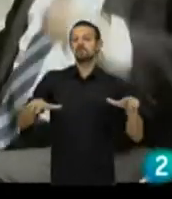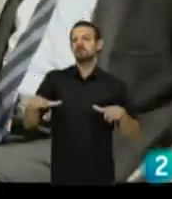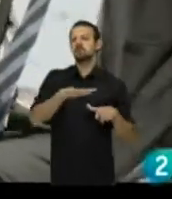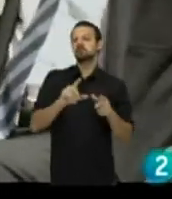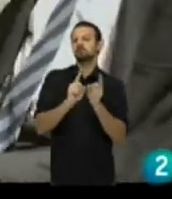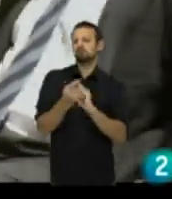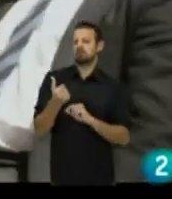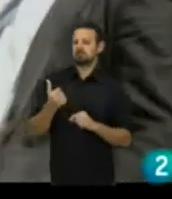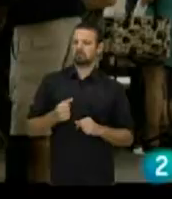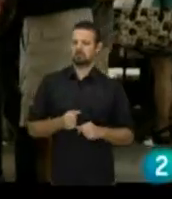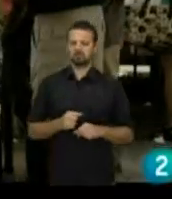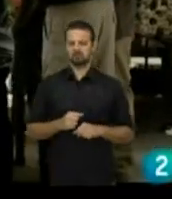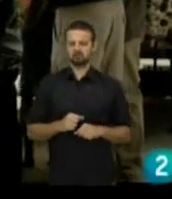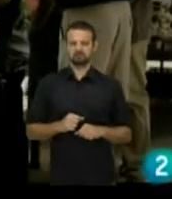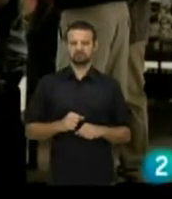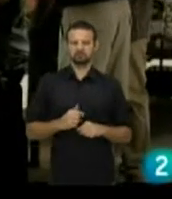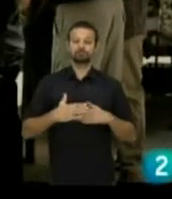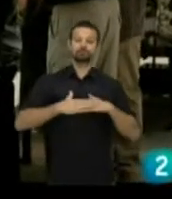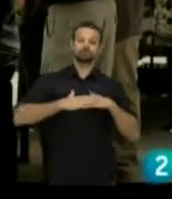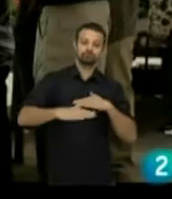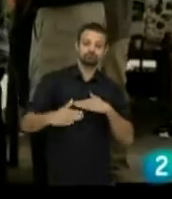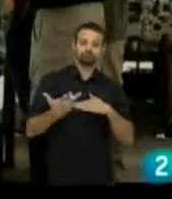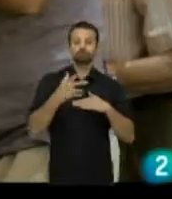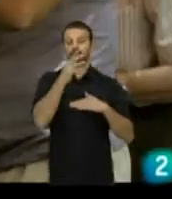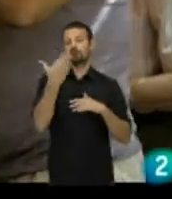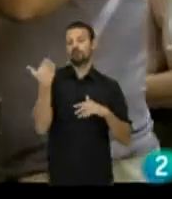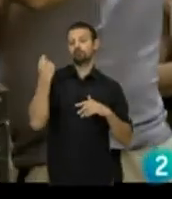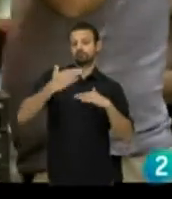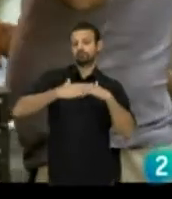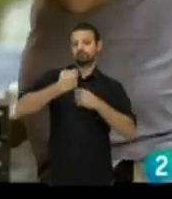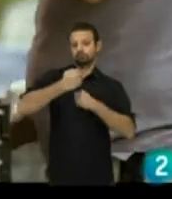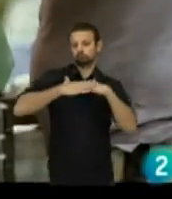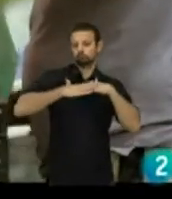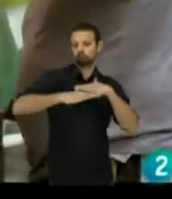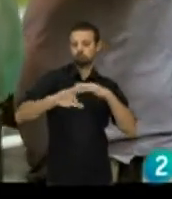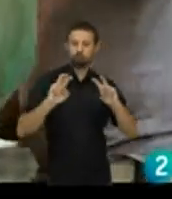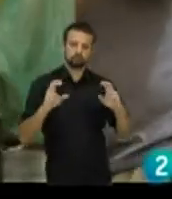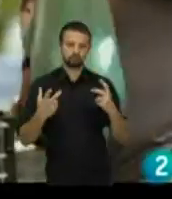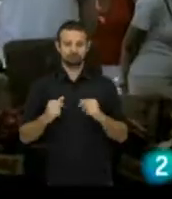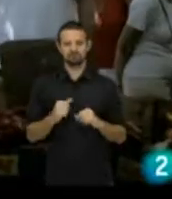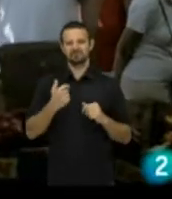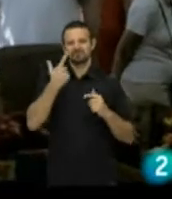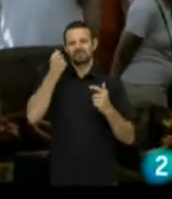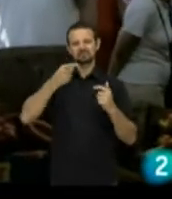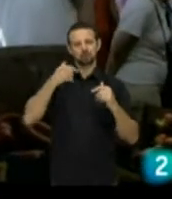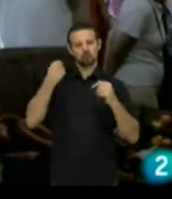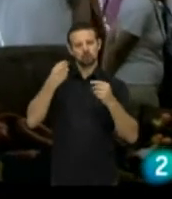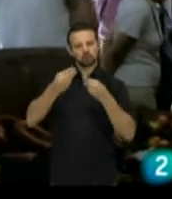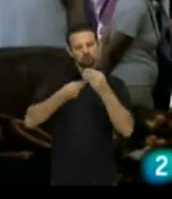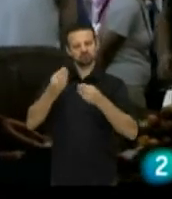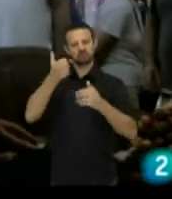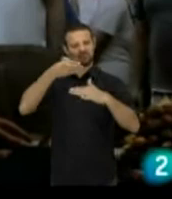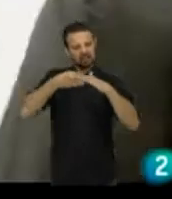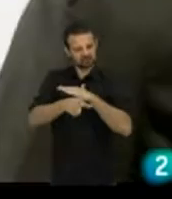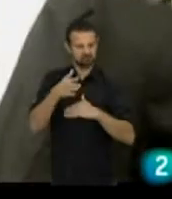La plaza poco, la plaza poco. Hombre, el pavimento, lógicamente, que lo cambiamos recientemente, para hacerlo más